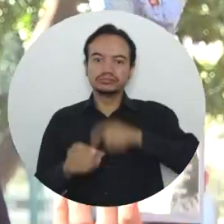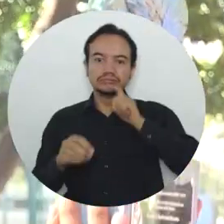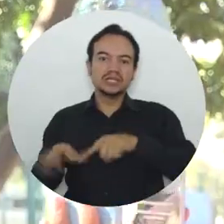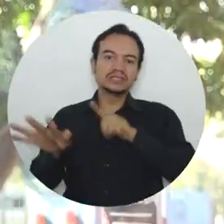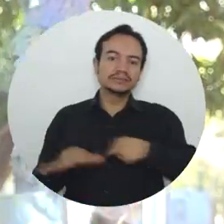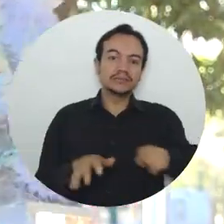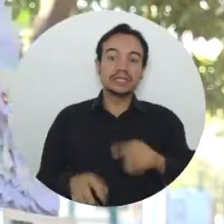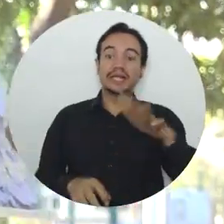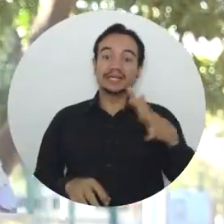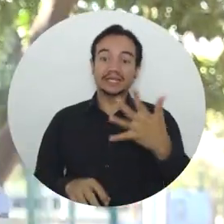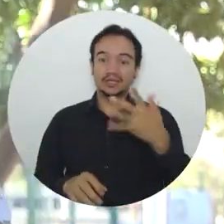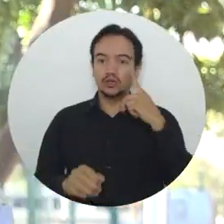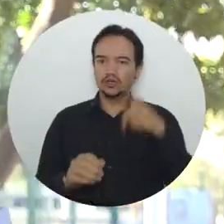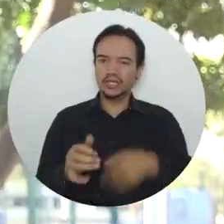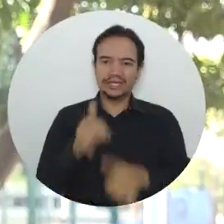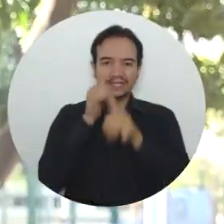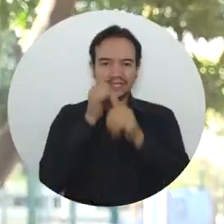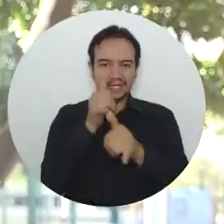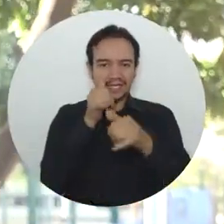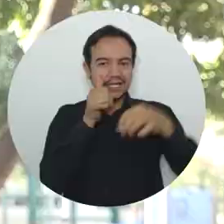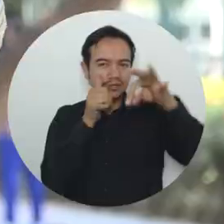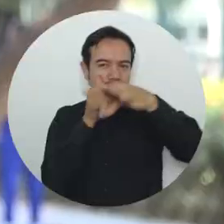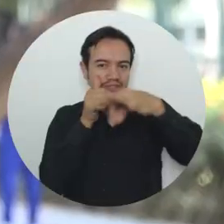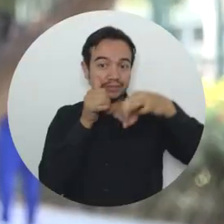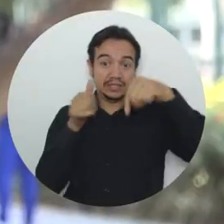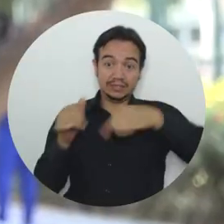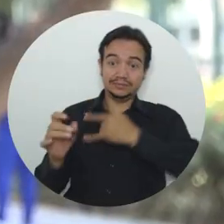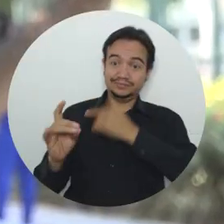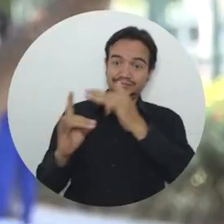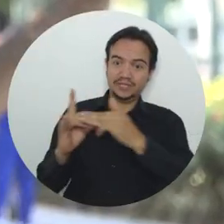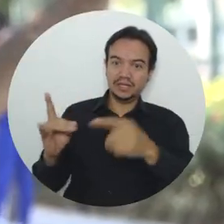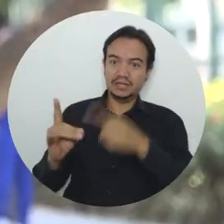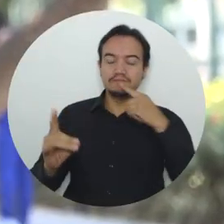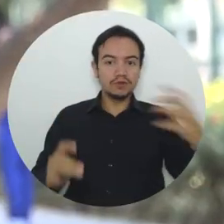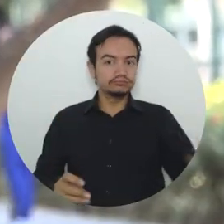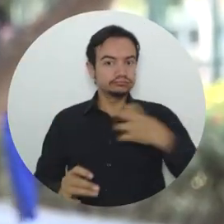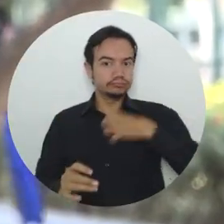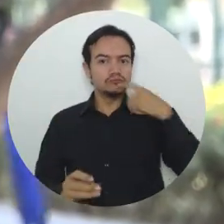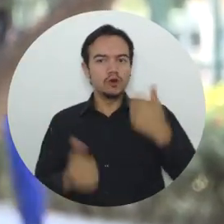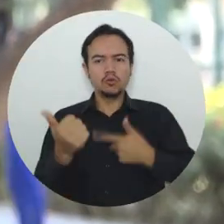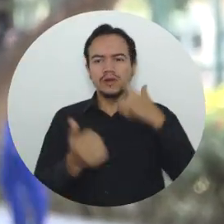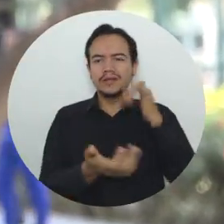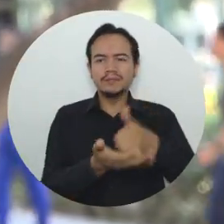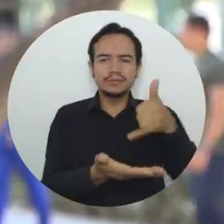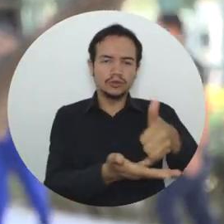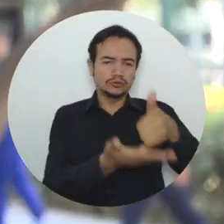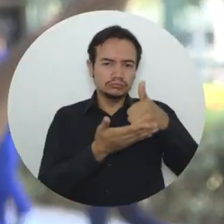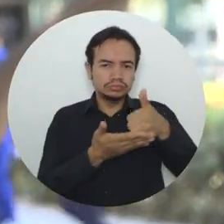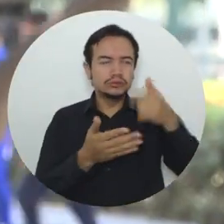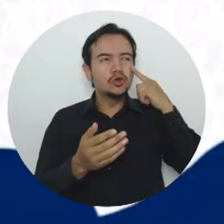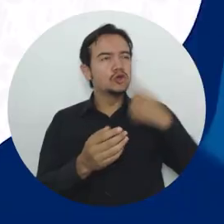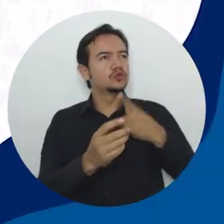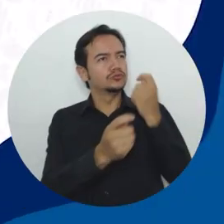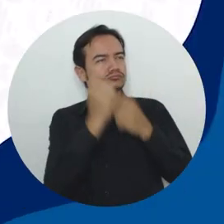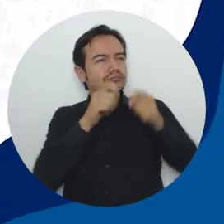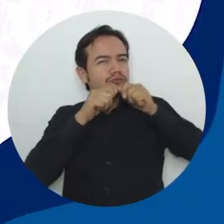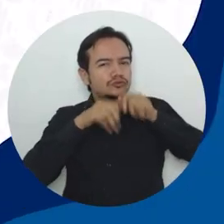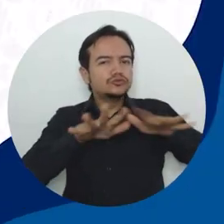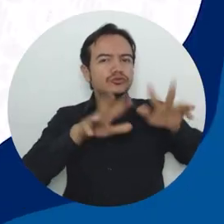Ingeniería de Sistemas de la Universidad del Magdalena y fue premiado como Mejor Divulgador en Física y Matemática de Latinoamérica.